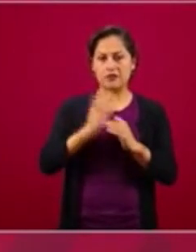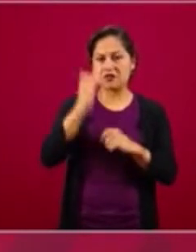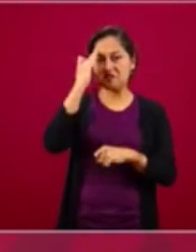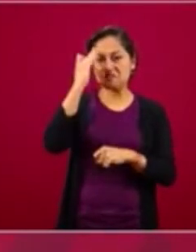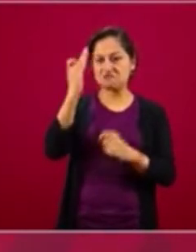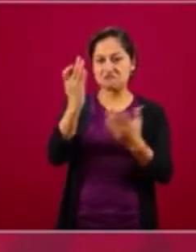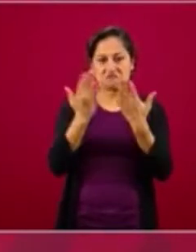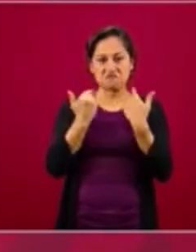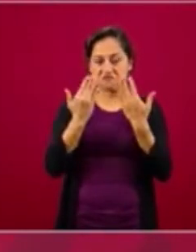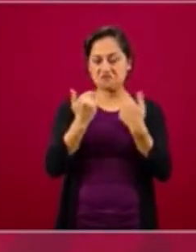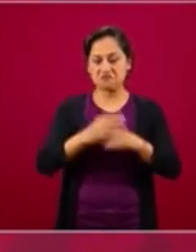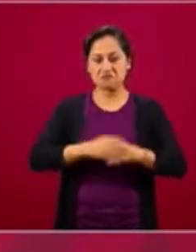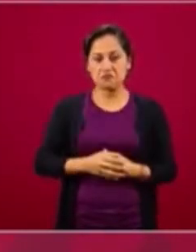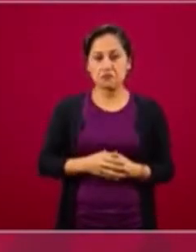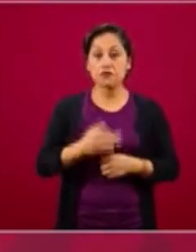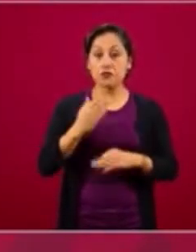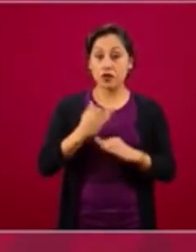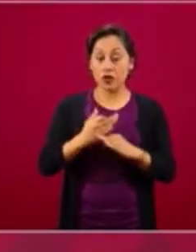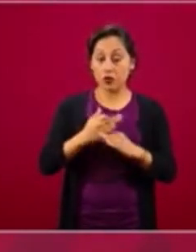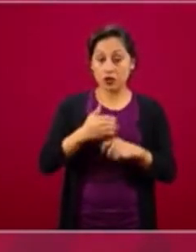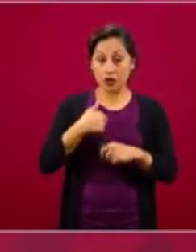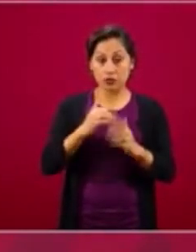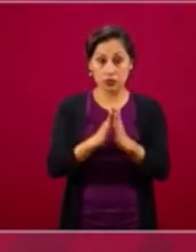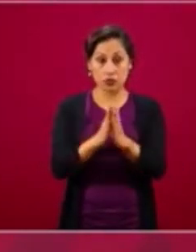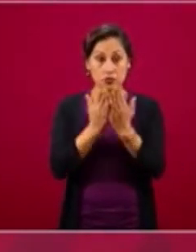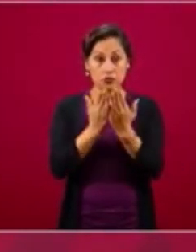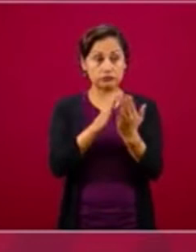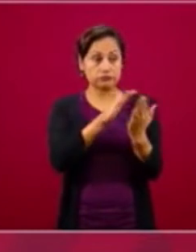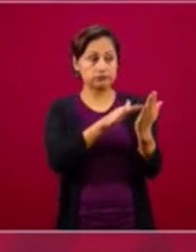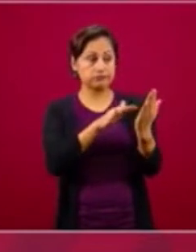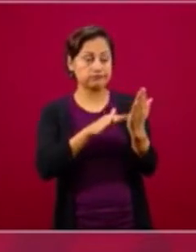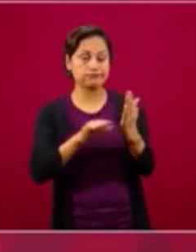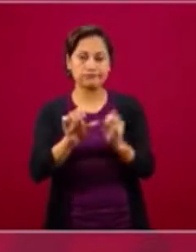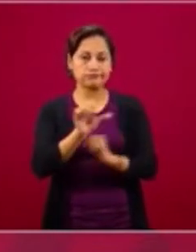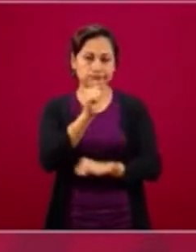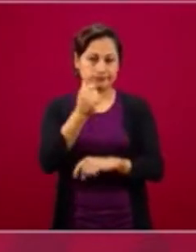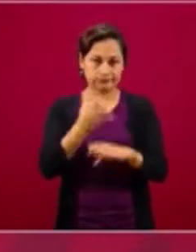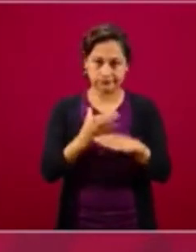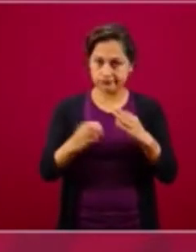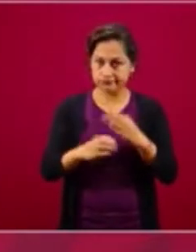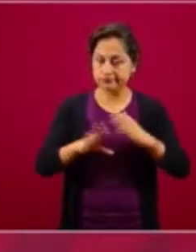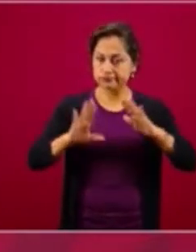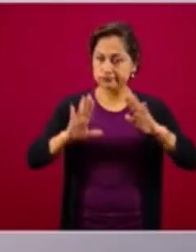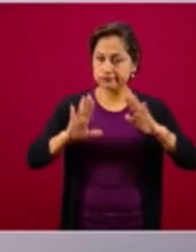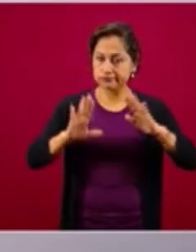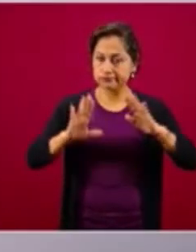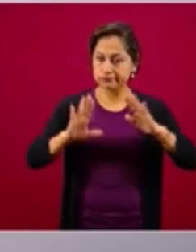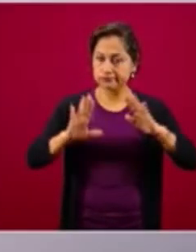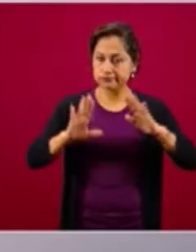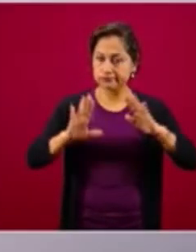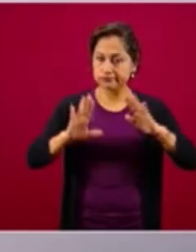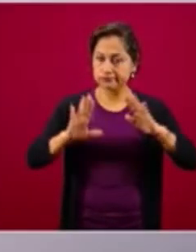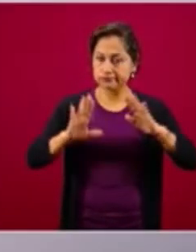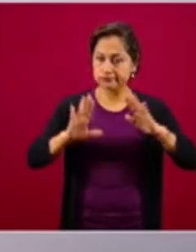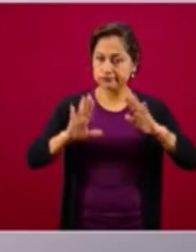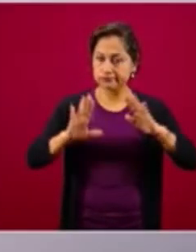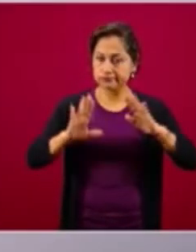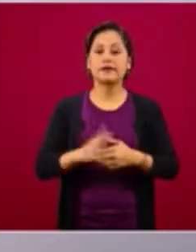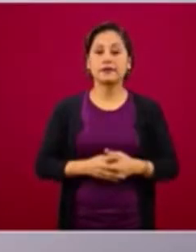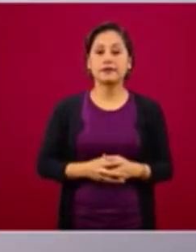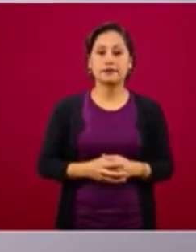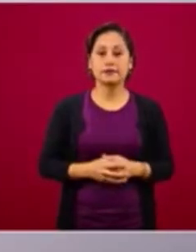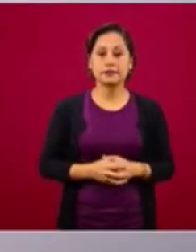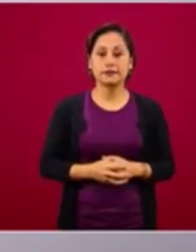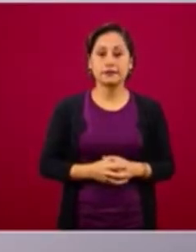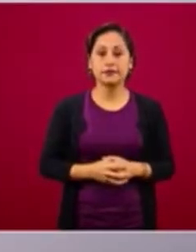Estoy leyendo otras cosas y además estoy